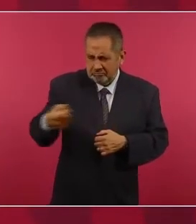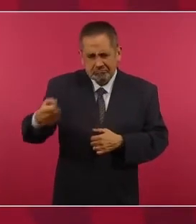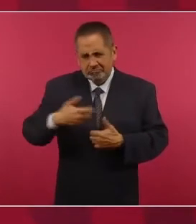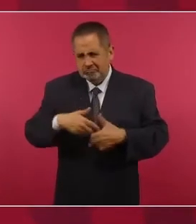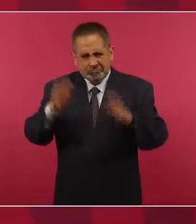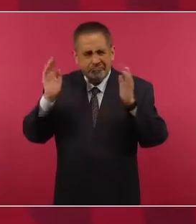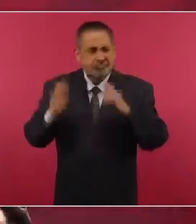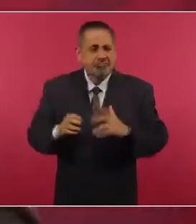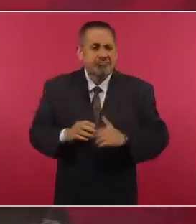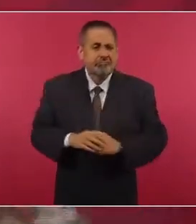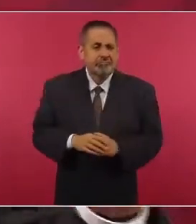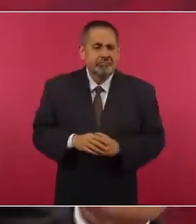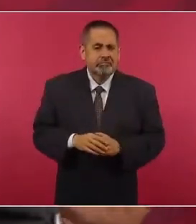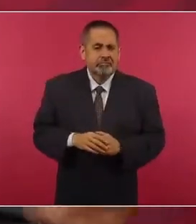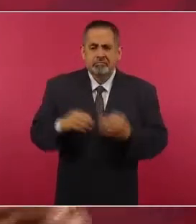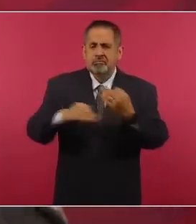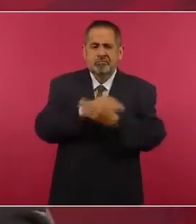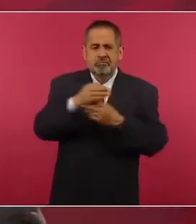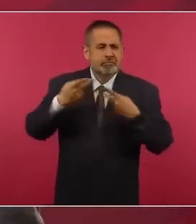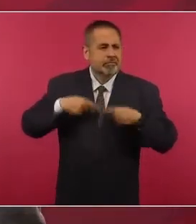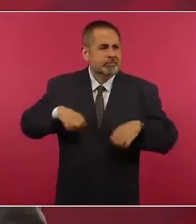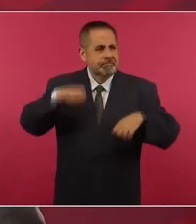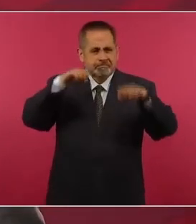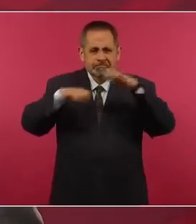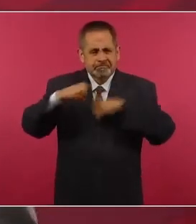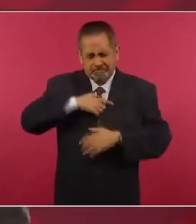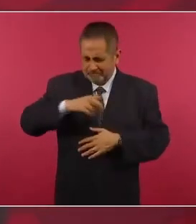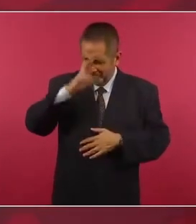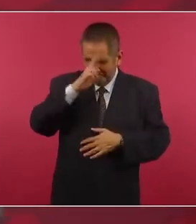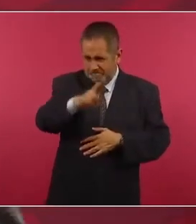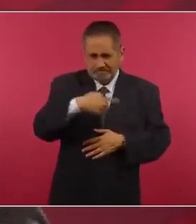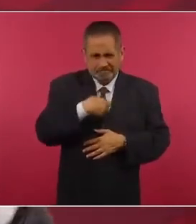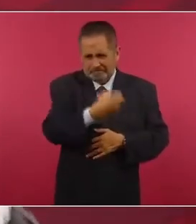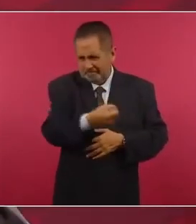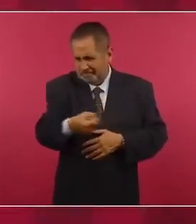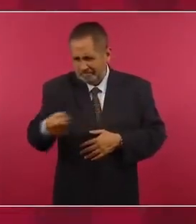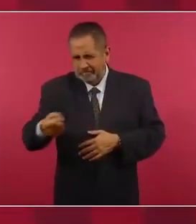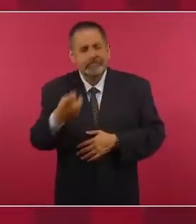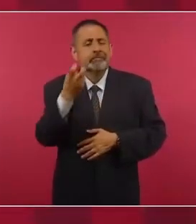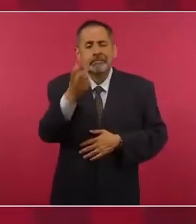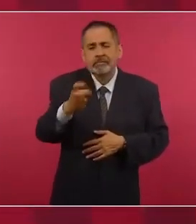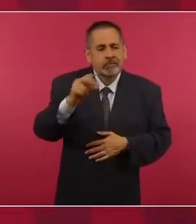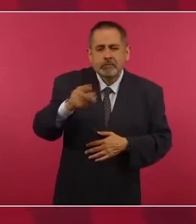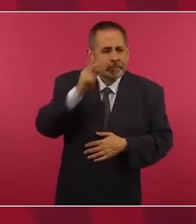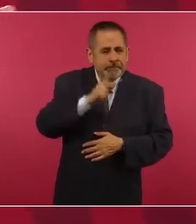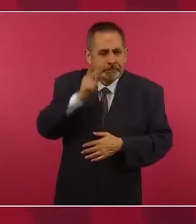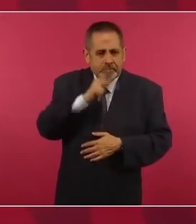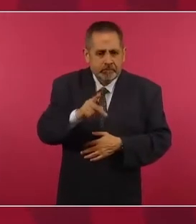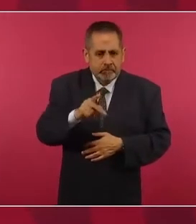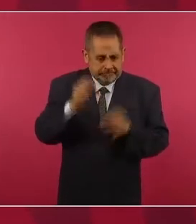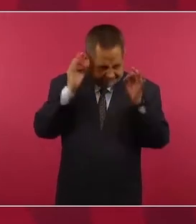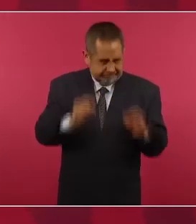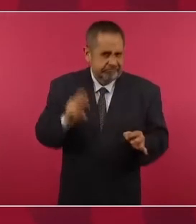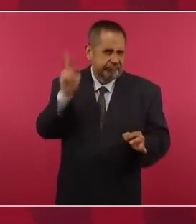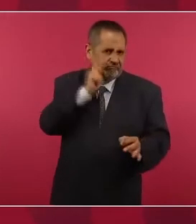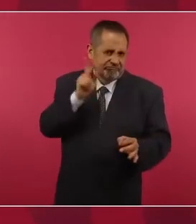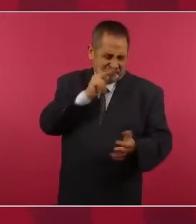Además, le tengo respeto a toda la gente. No, no, no, no, no, pruebas.